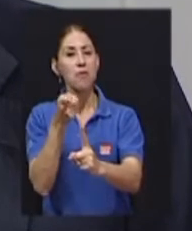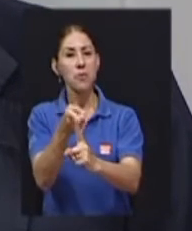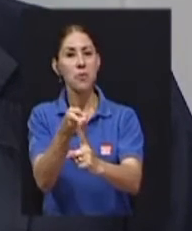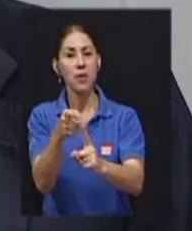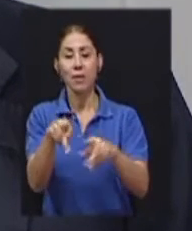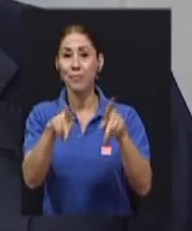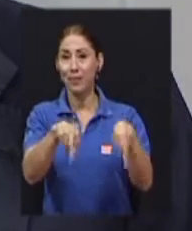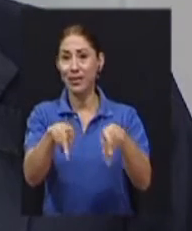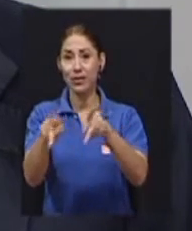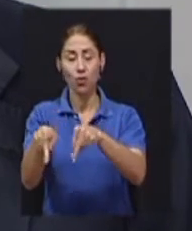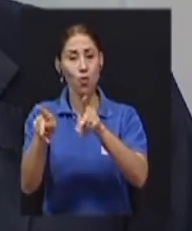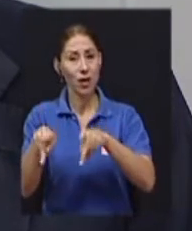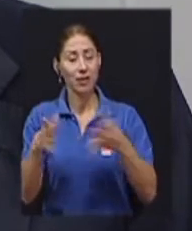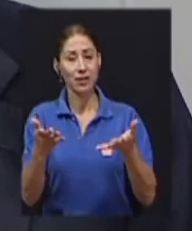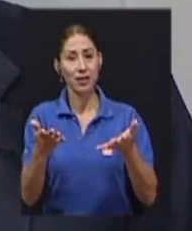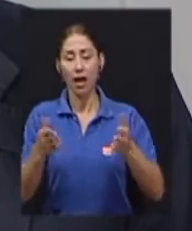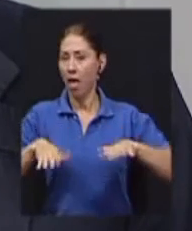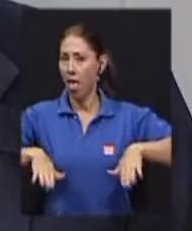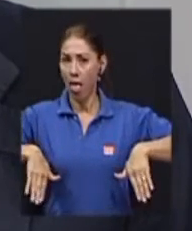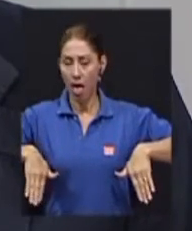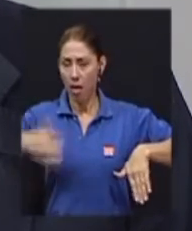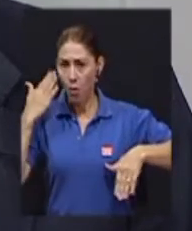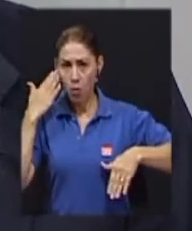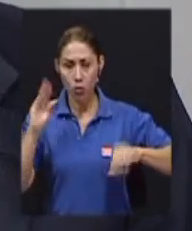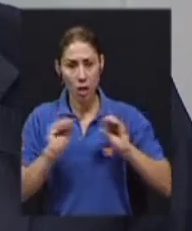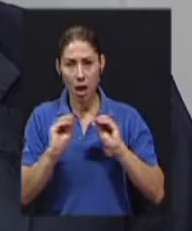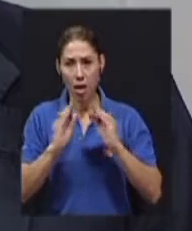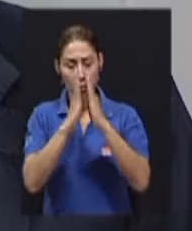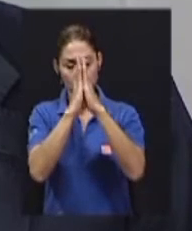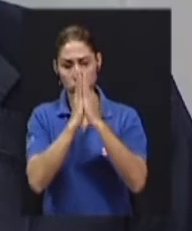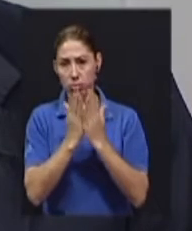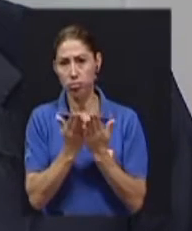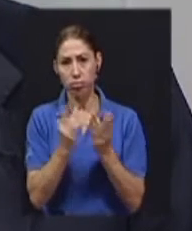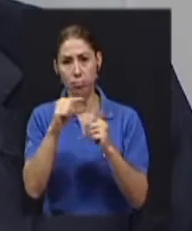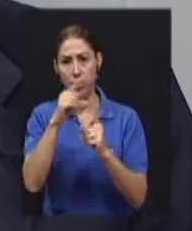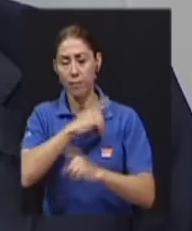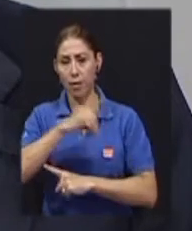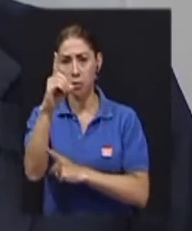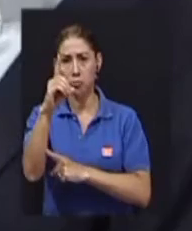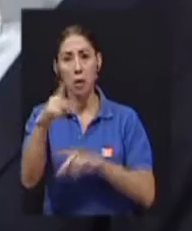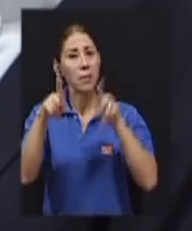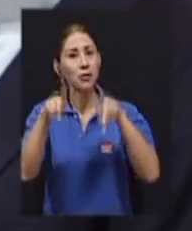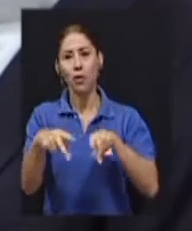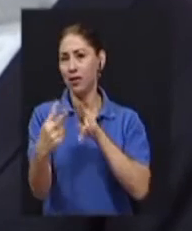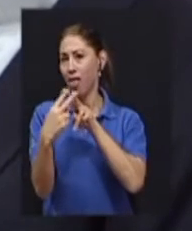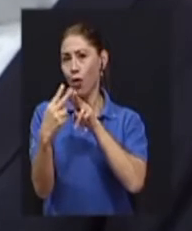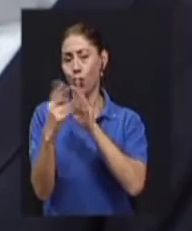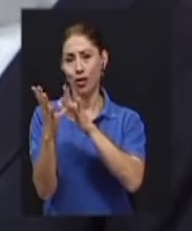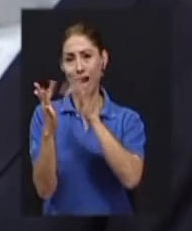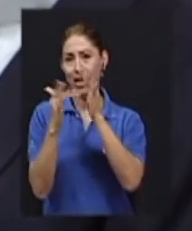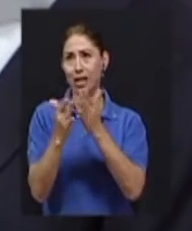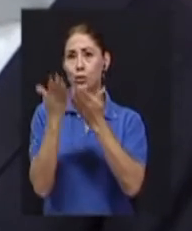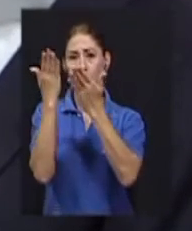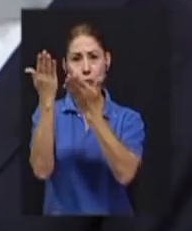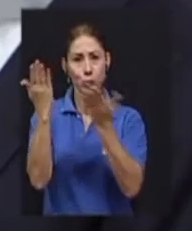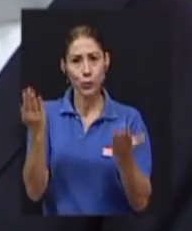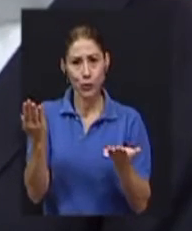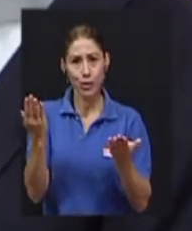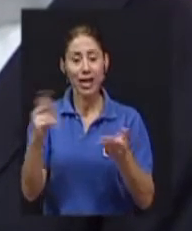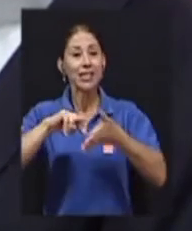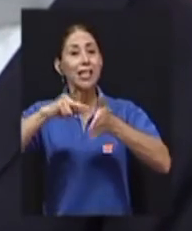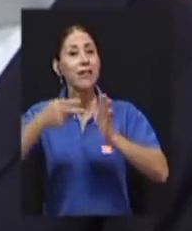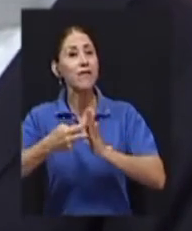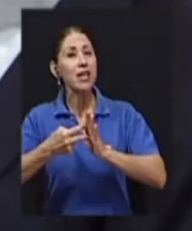no conocen el Evangelio, no conocen a Cristo Jesús. Es decir, a lugares propiamente de